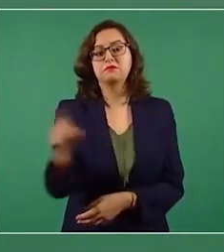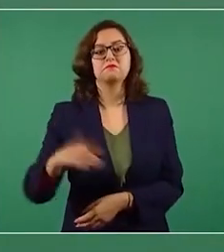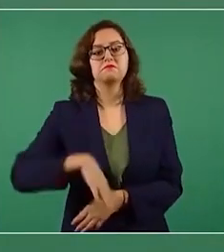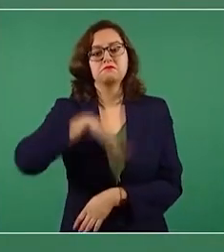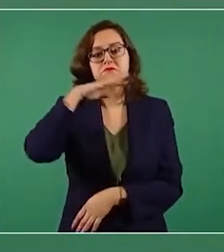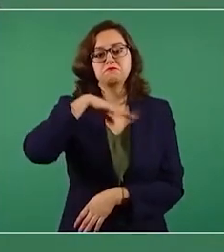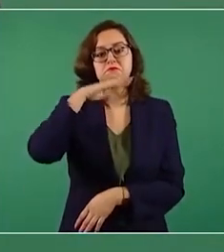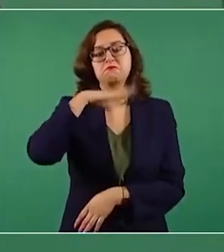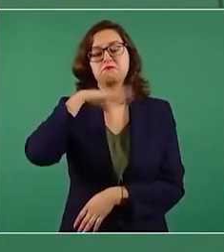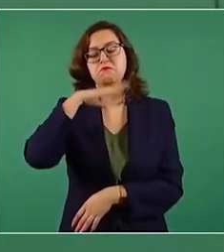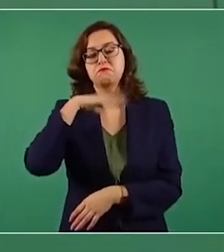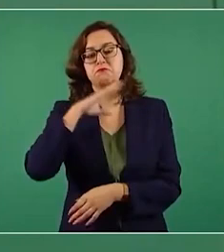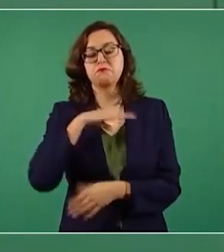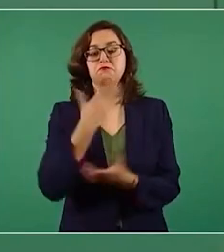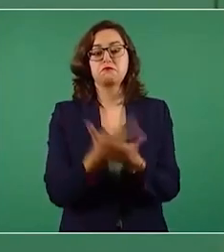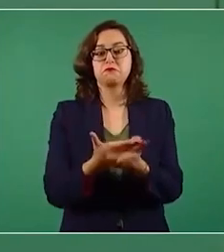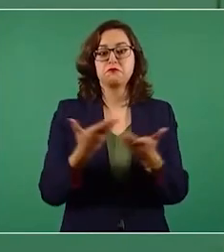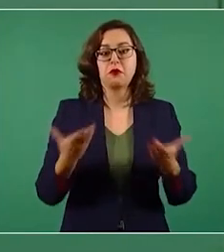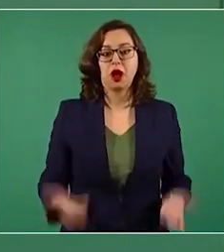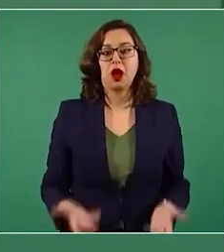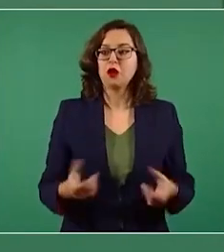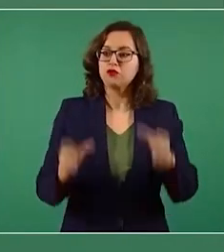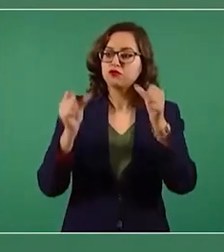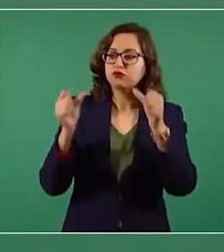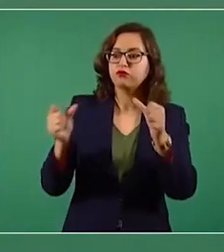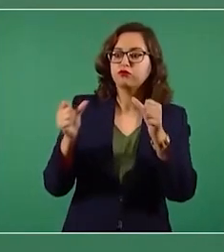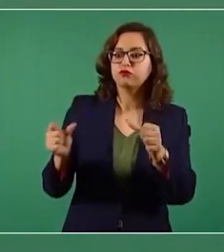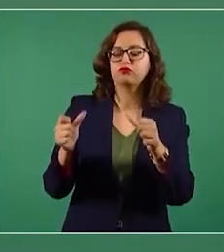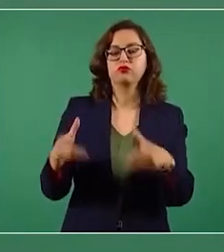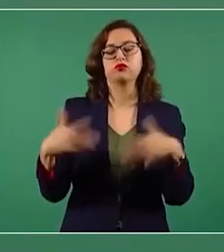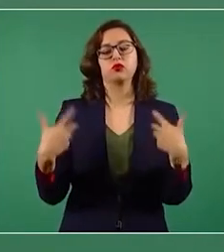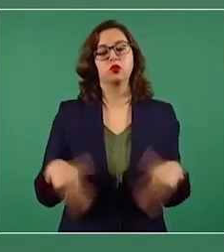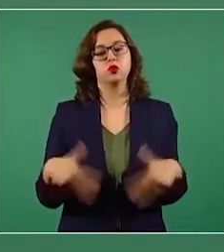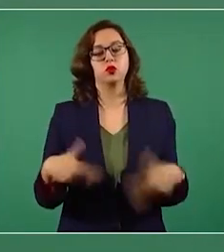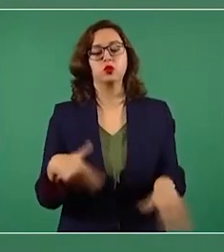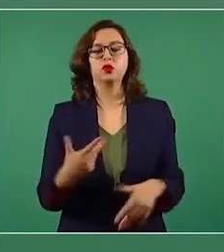están advirtiendo,